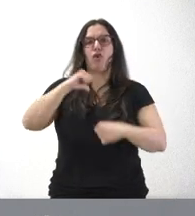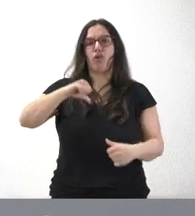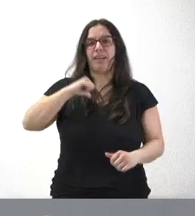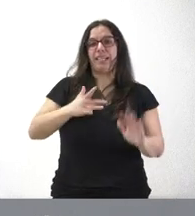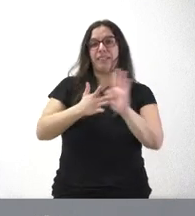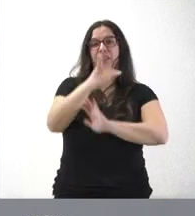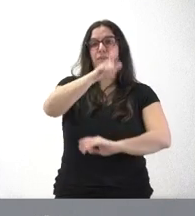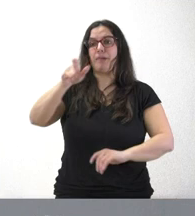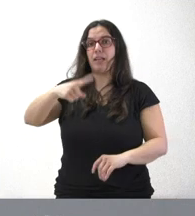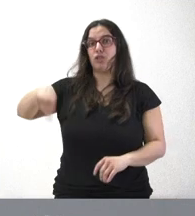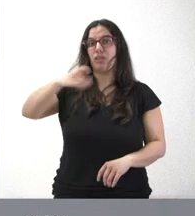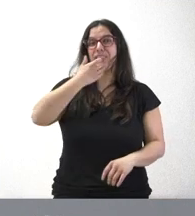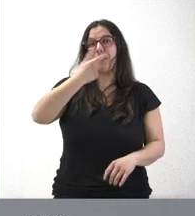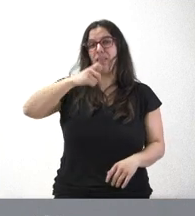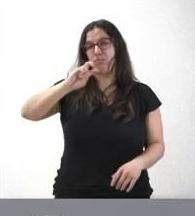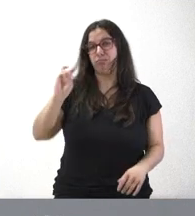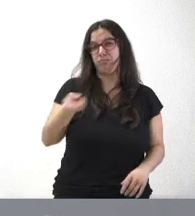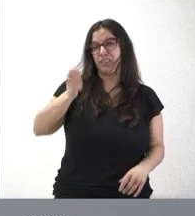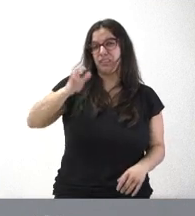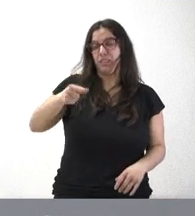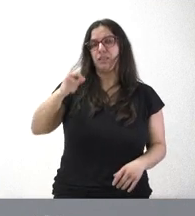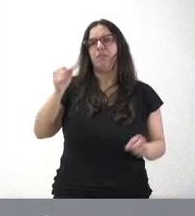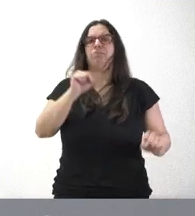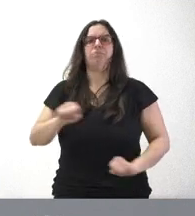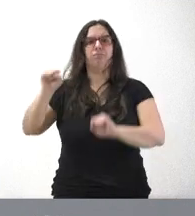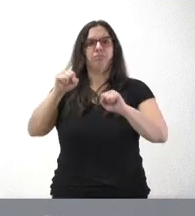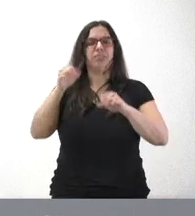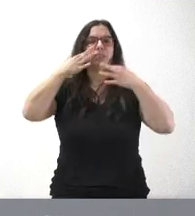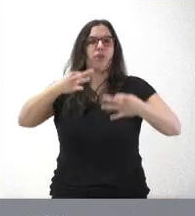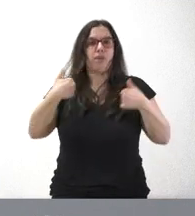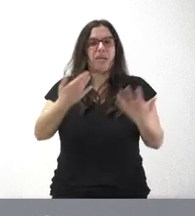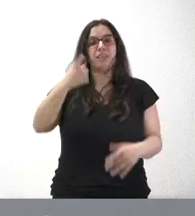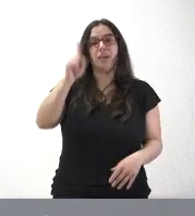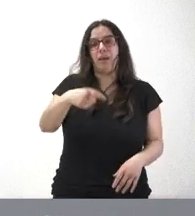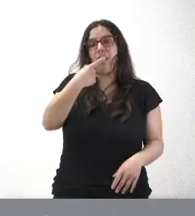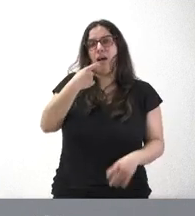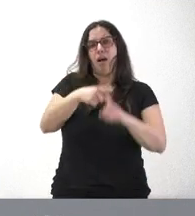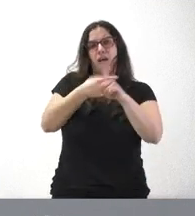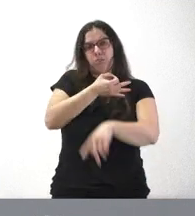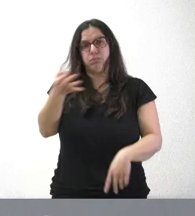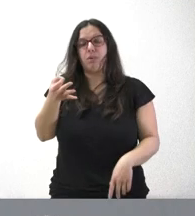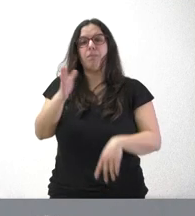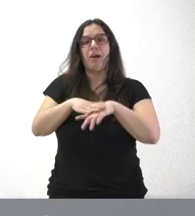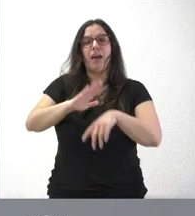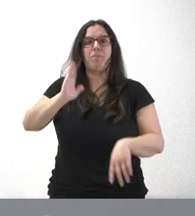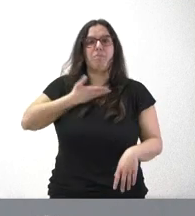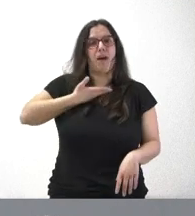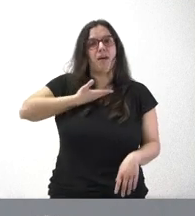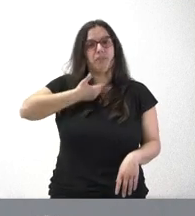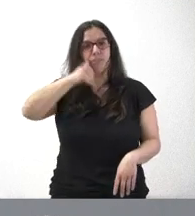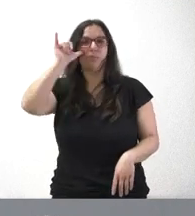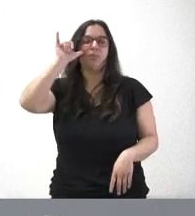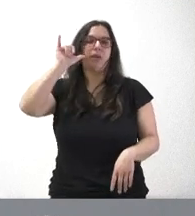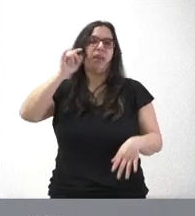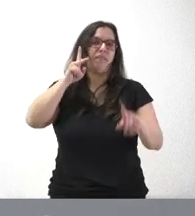de los pacientes polimedicalizados y la eficacia farmacológica con el objetivo de reducir los riesgos adversos